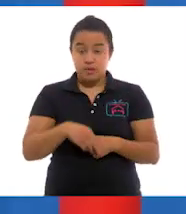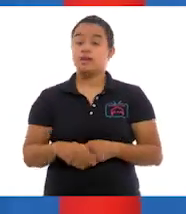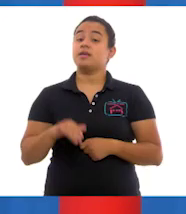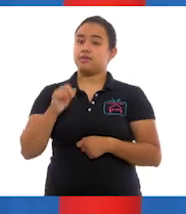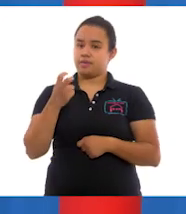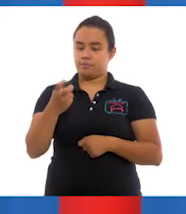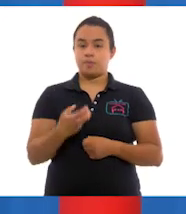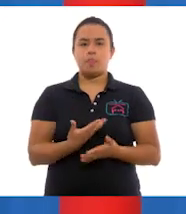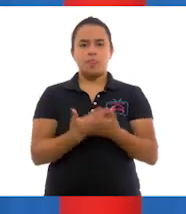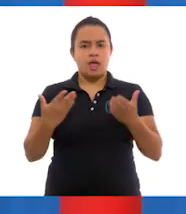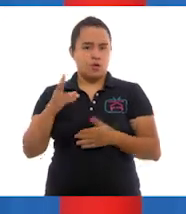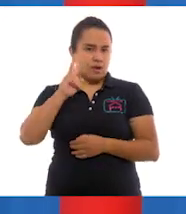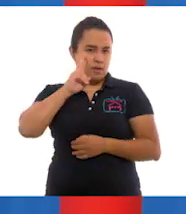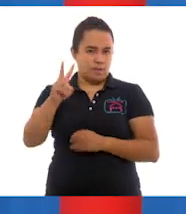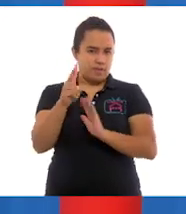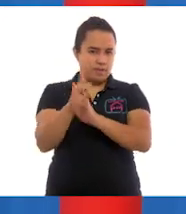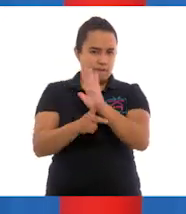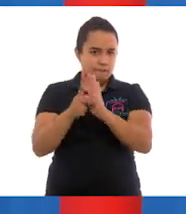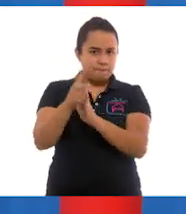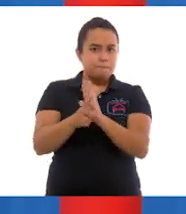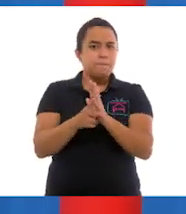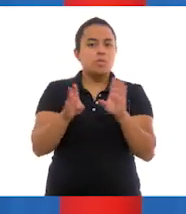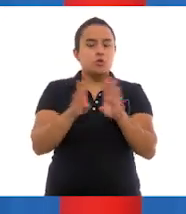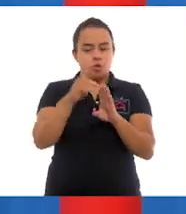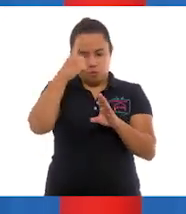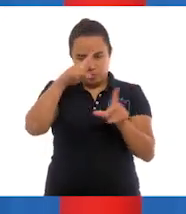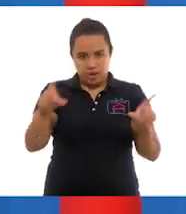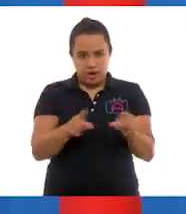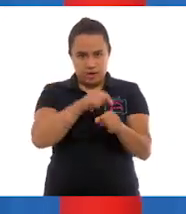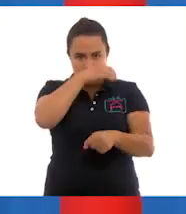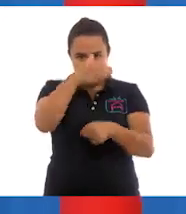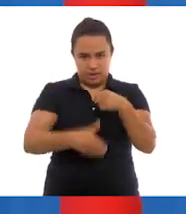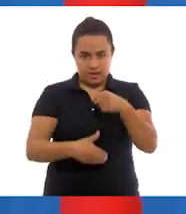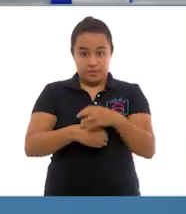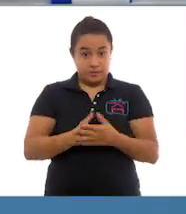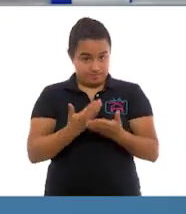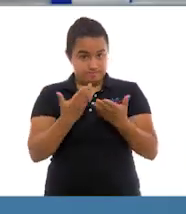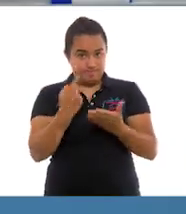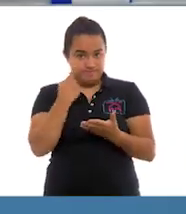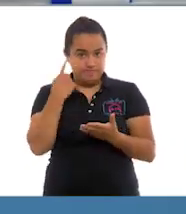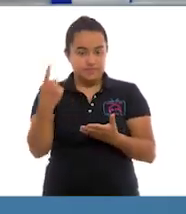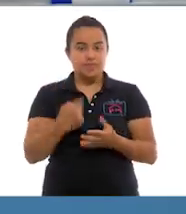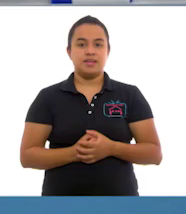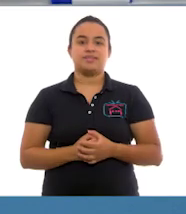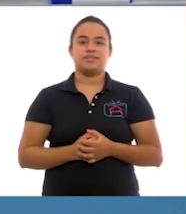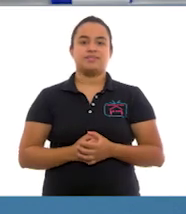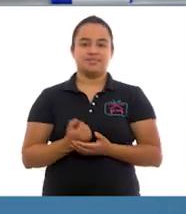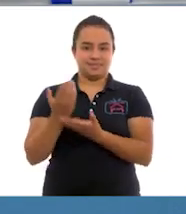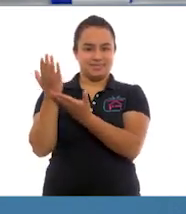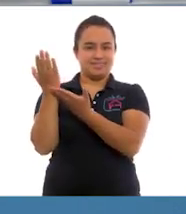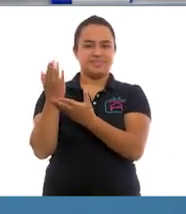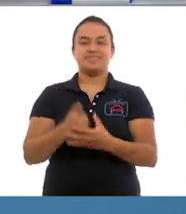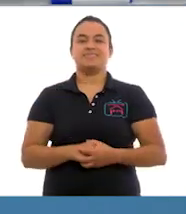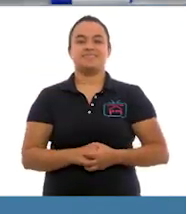Y los invito a observar el siguiente video a modo de conclusión sobre el tema. Vamos. ¡Córrelo!